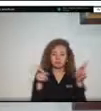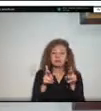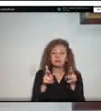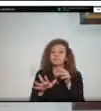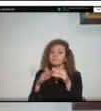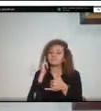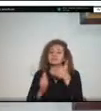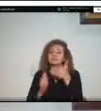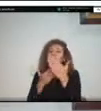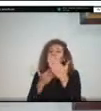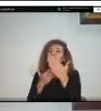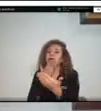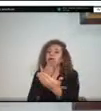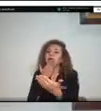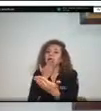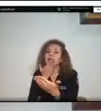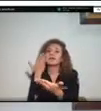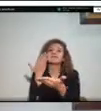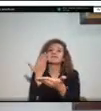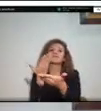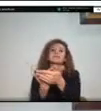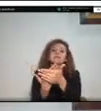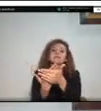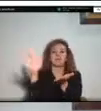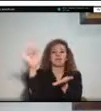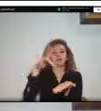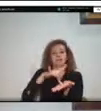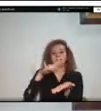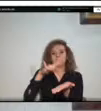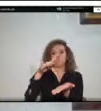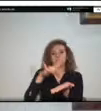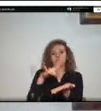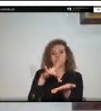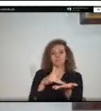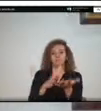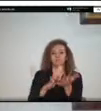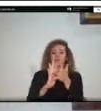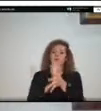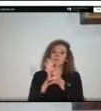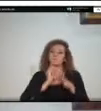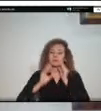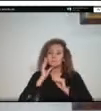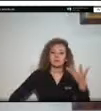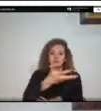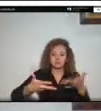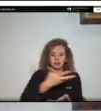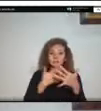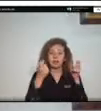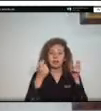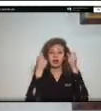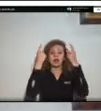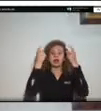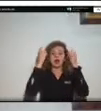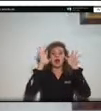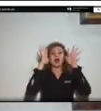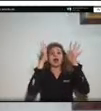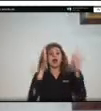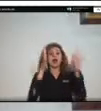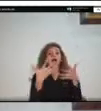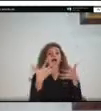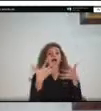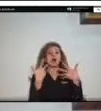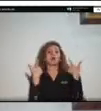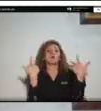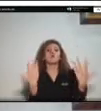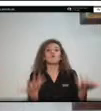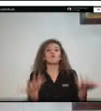contarnos sus experiencias y llevarnos entonces a entender y comprender cómo funcionan estos elementos como